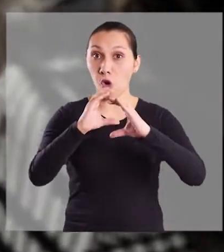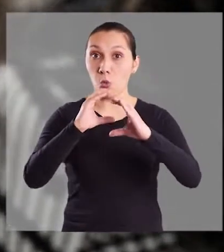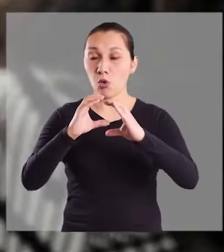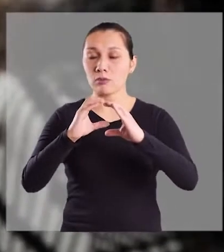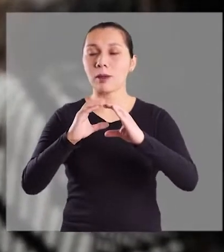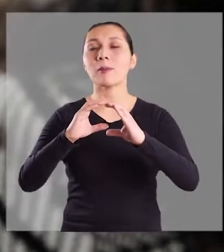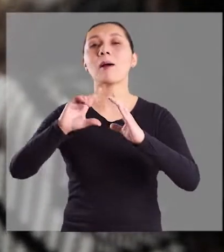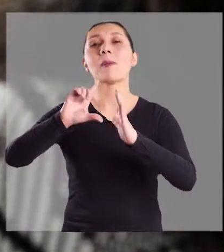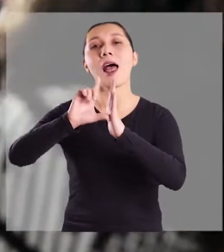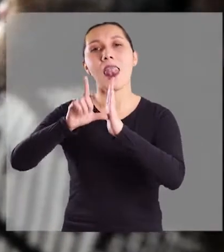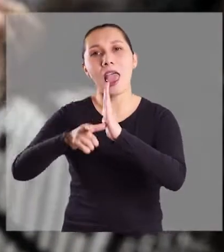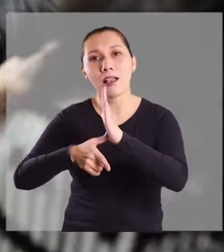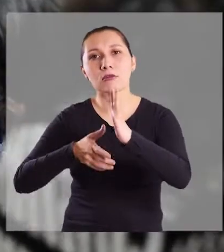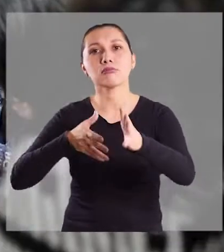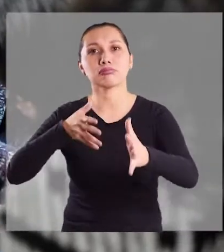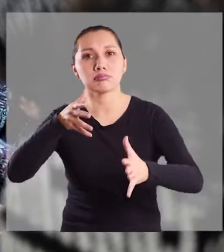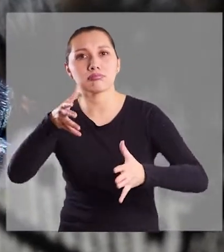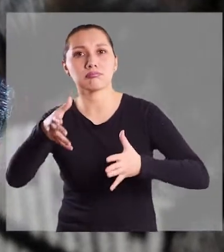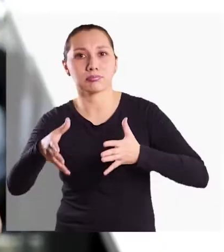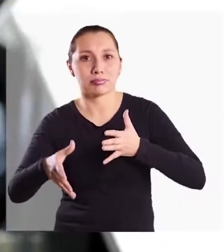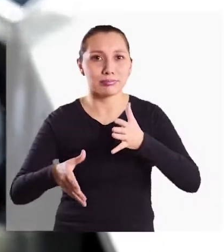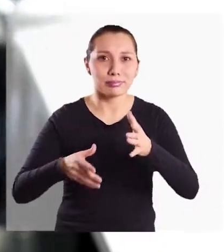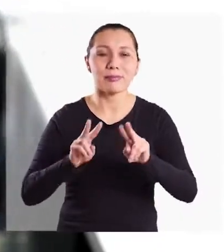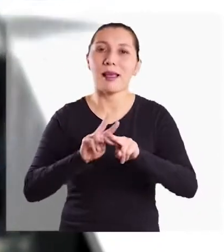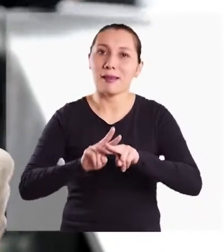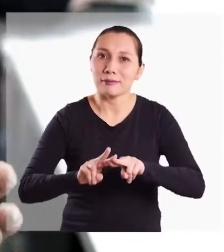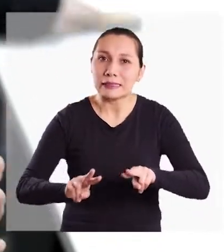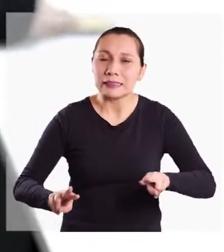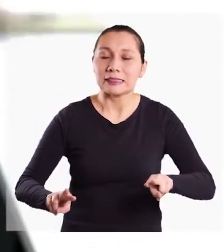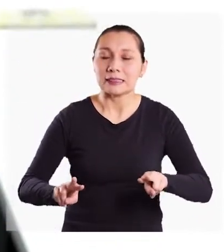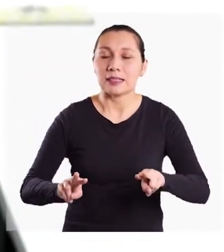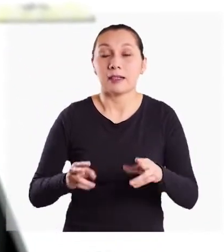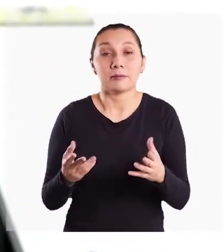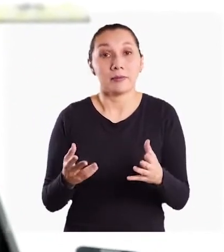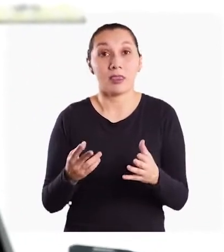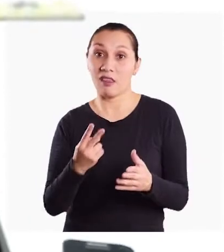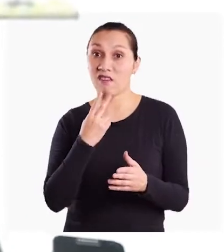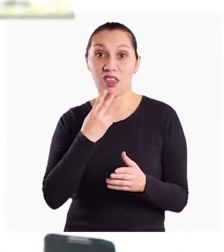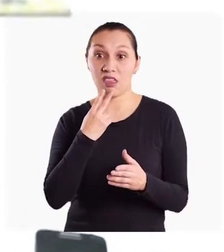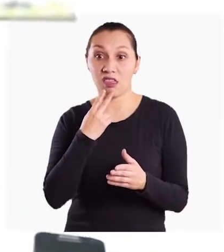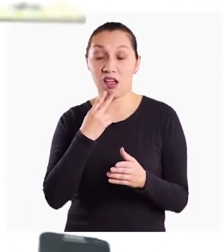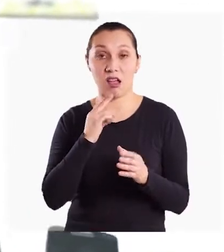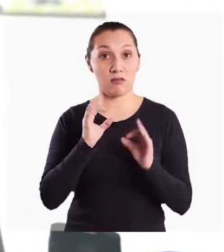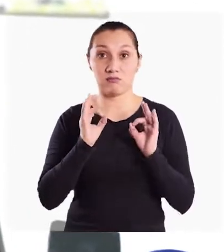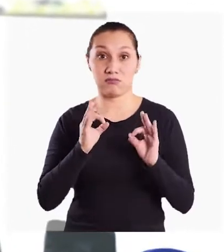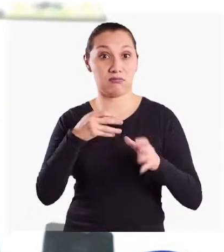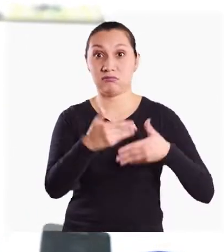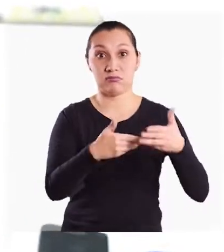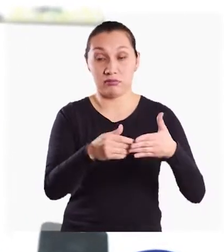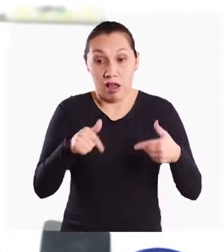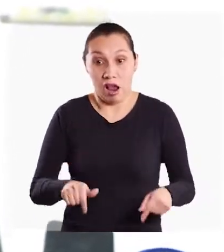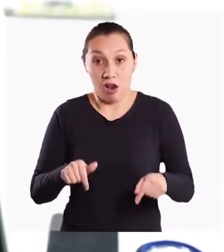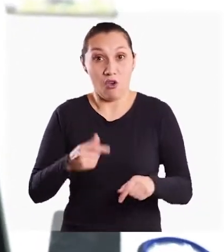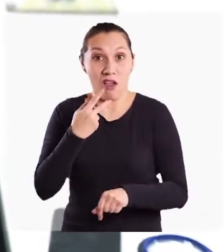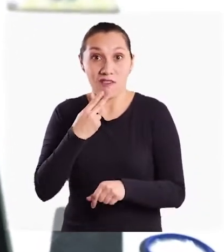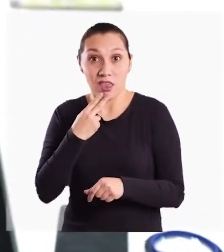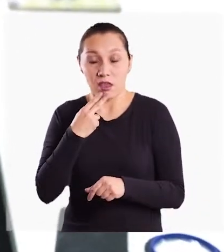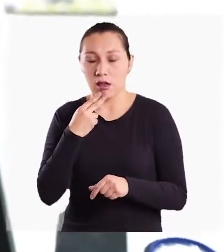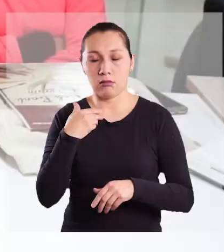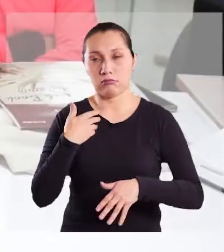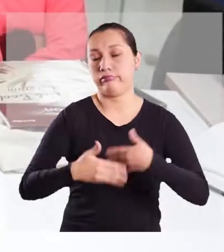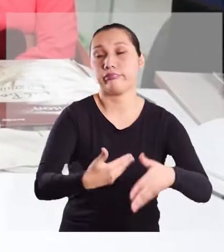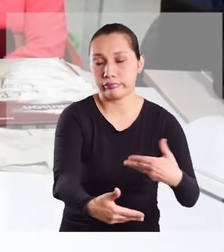procesos de comunicación sean más lentos. Los artistas tocan un pequeño objeto. Lo que en la vida contemporánea en la que vivimos